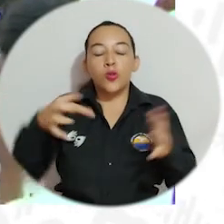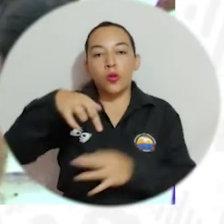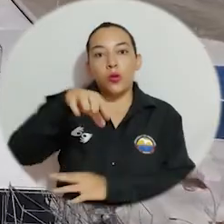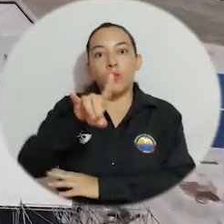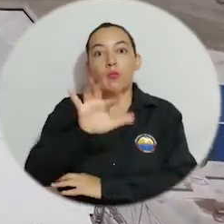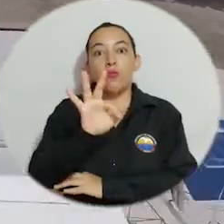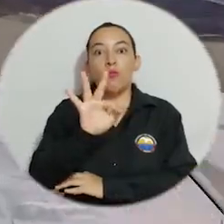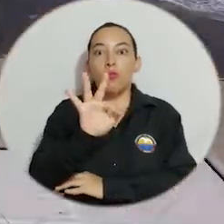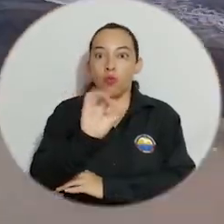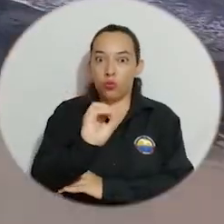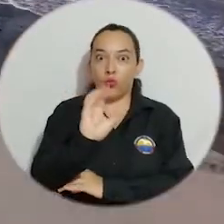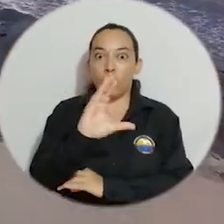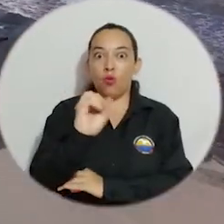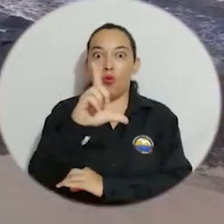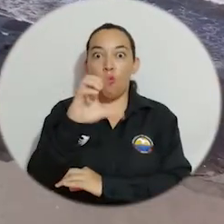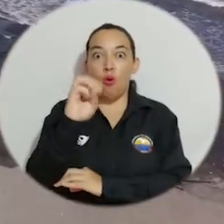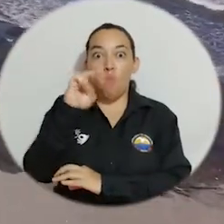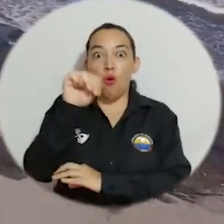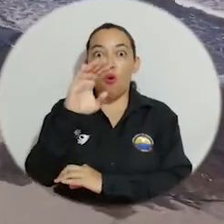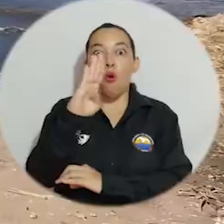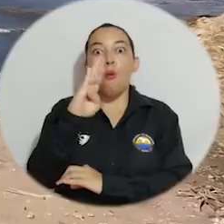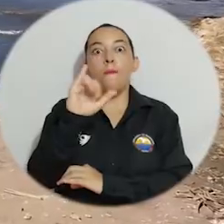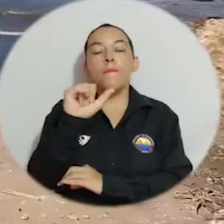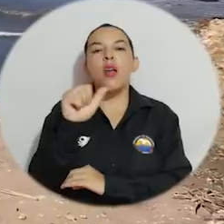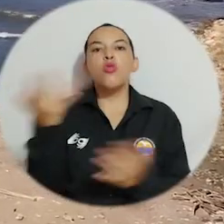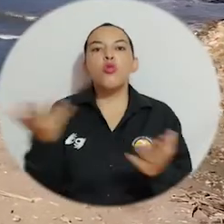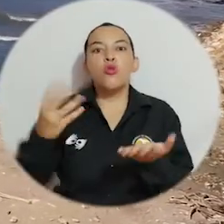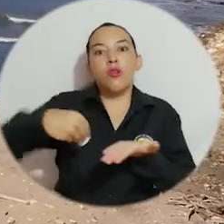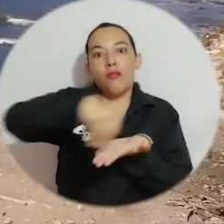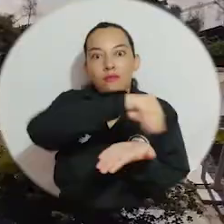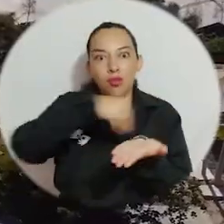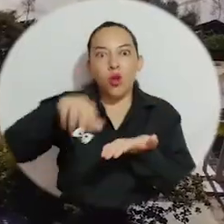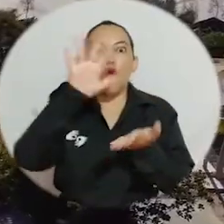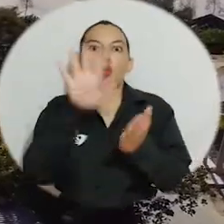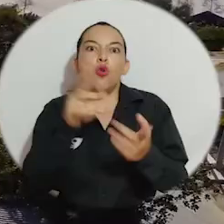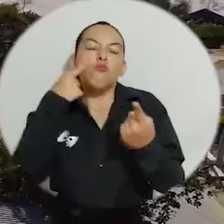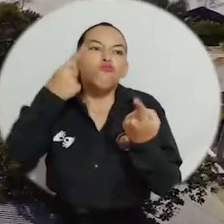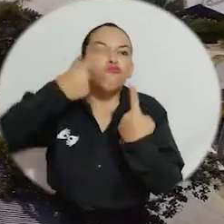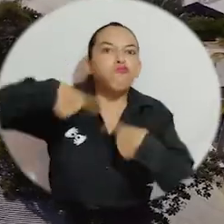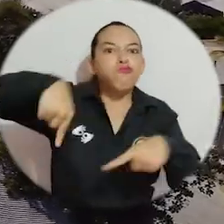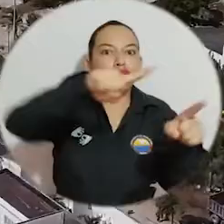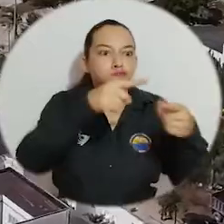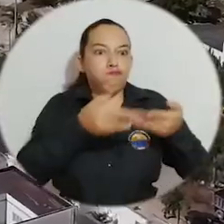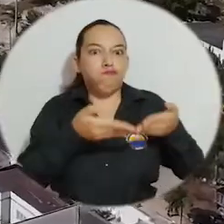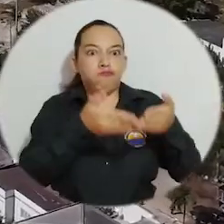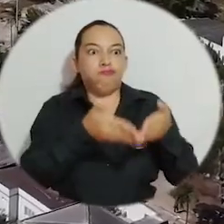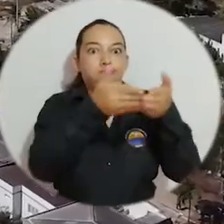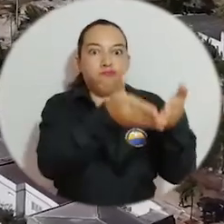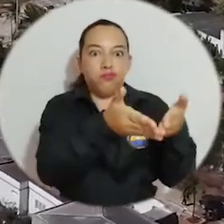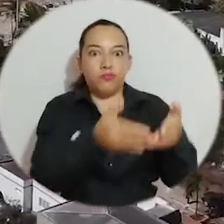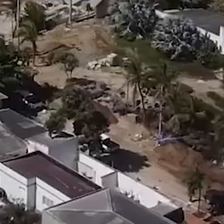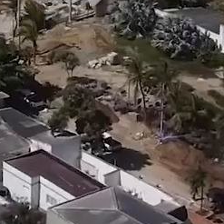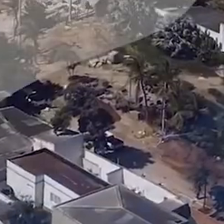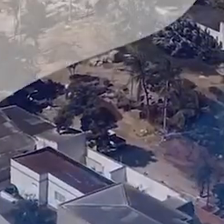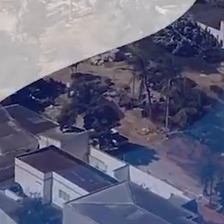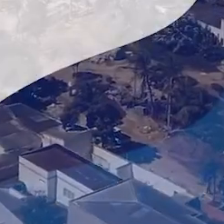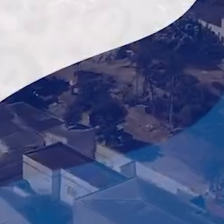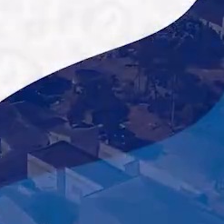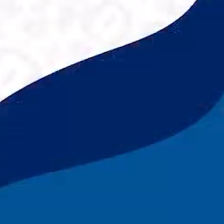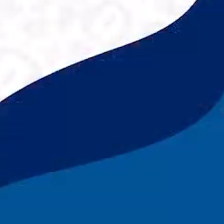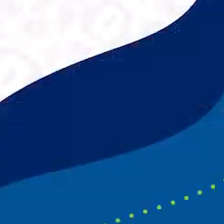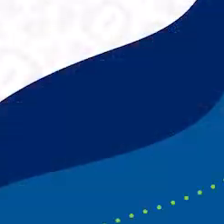municipio de Puerto Colombia, Atlántico, donde se abordó la temática Puerto Colombia, potencial turístico y de desarrollo portuario.